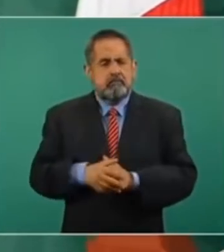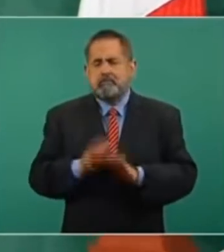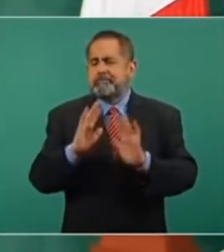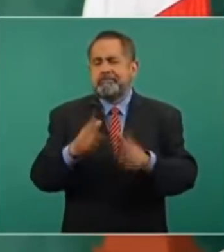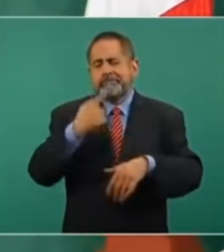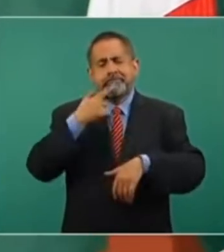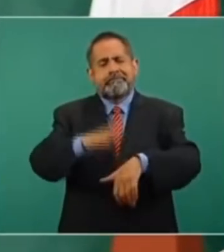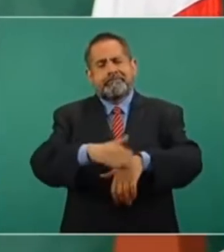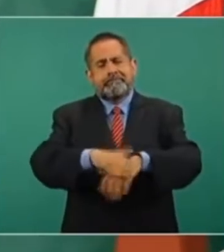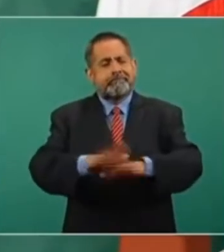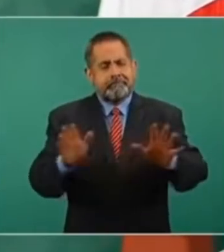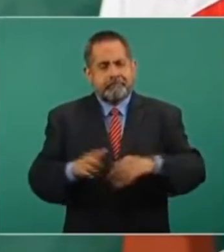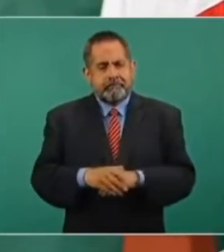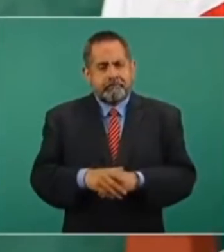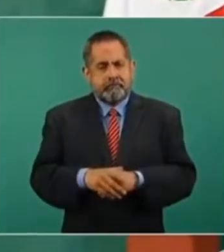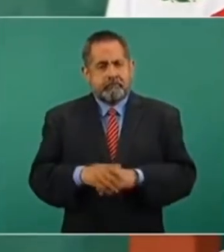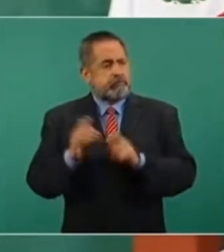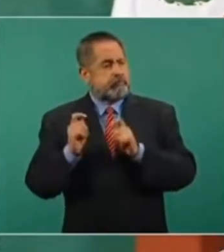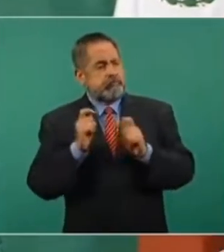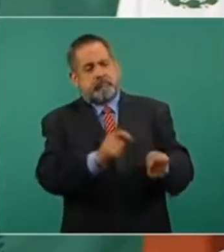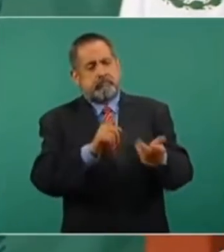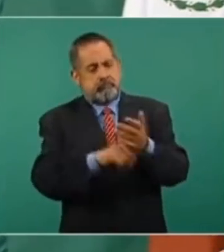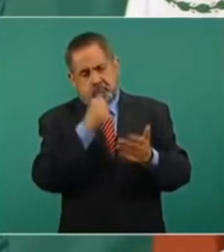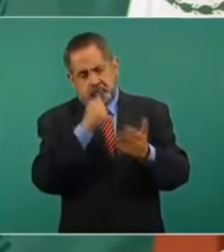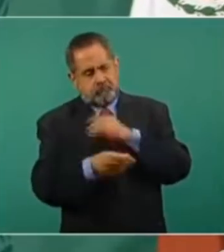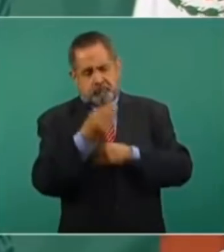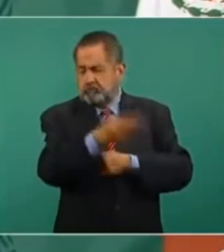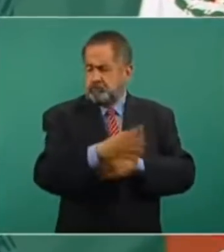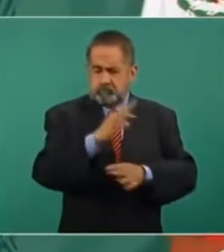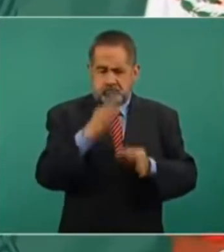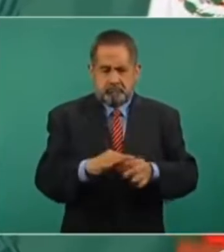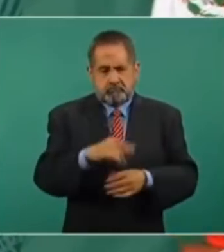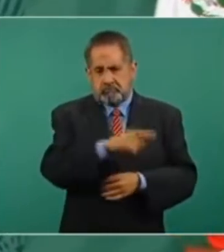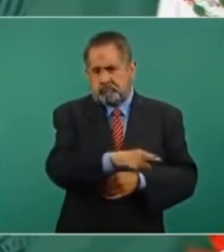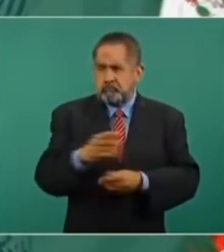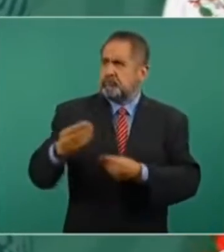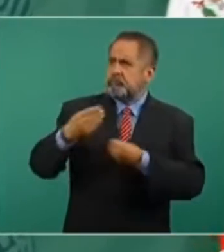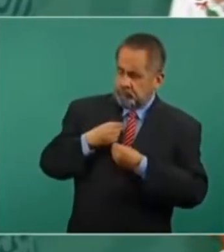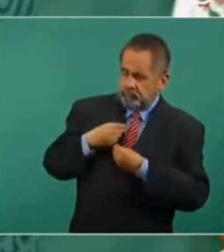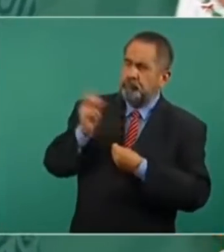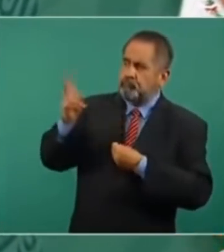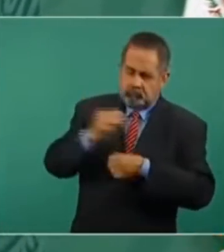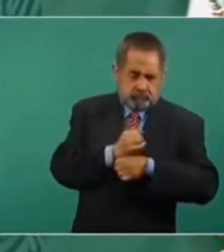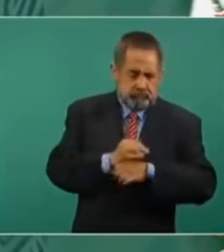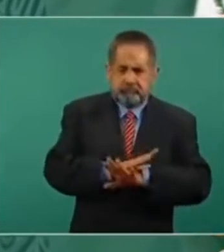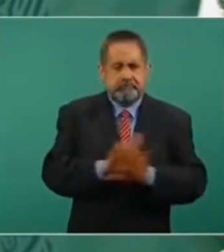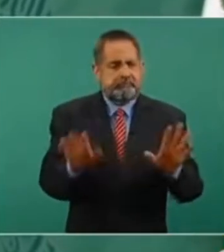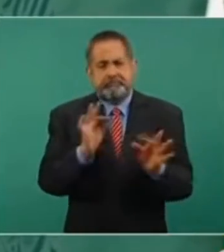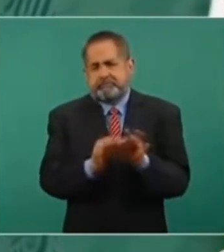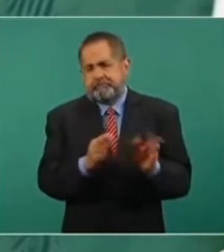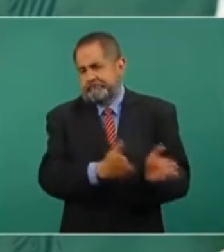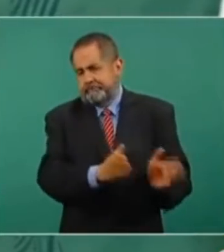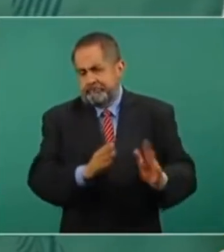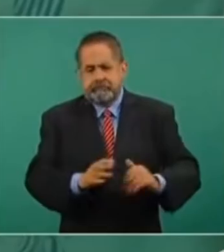en el organismo adecuado, ya está